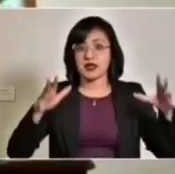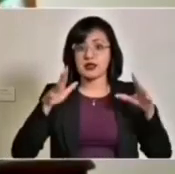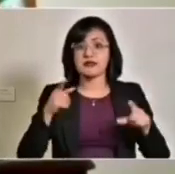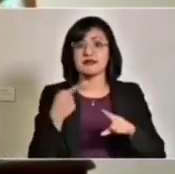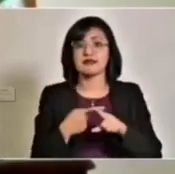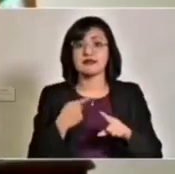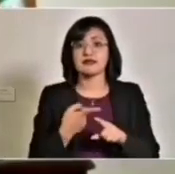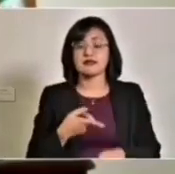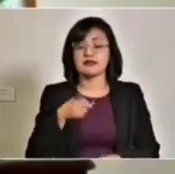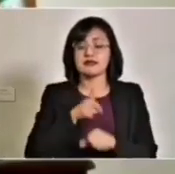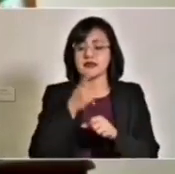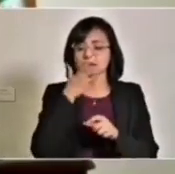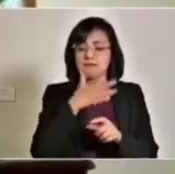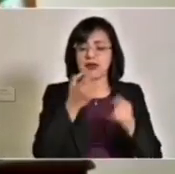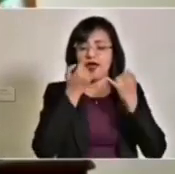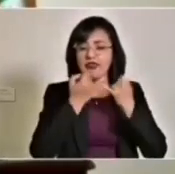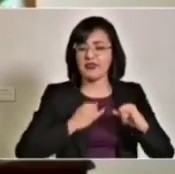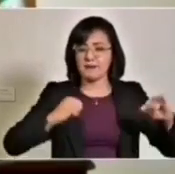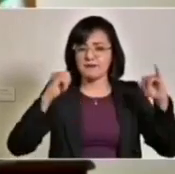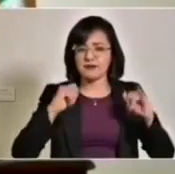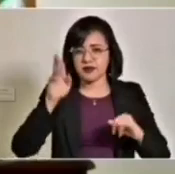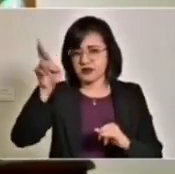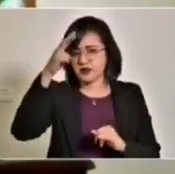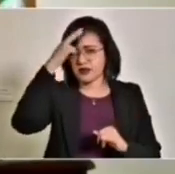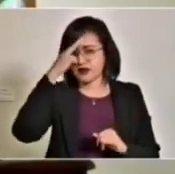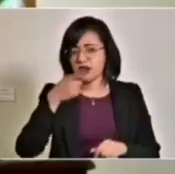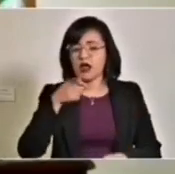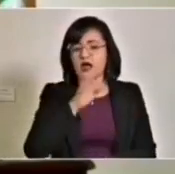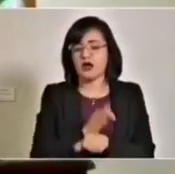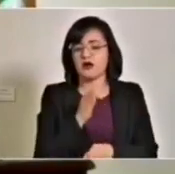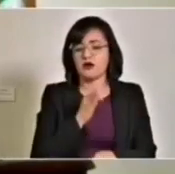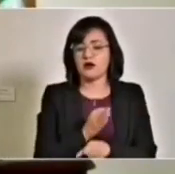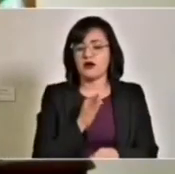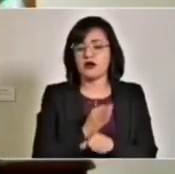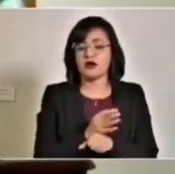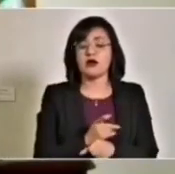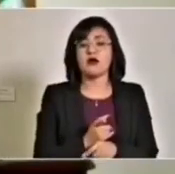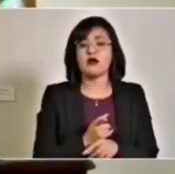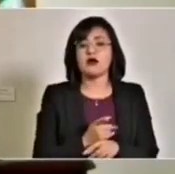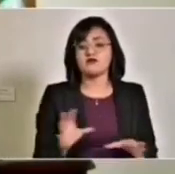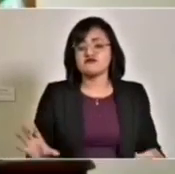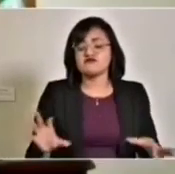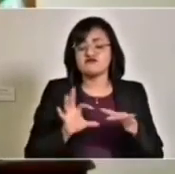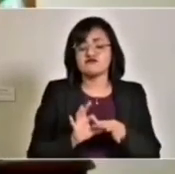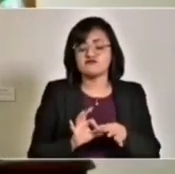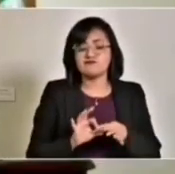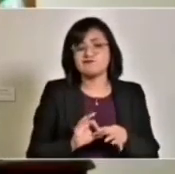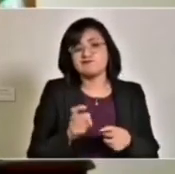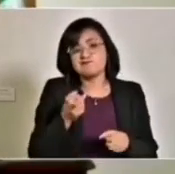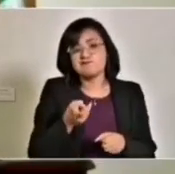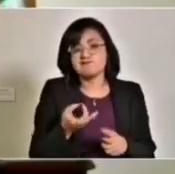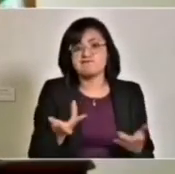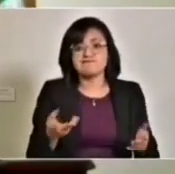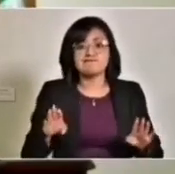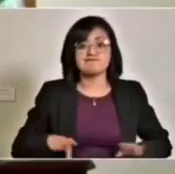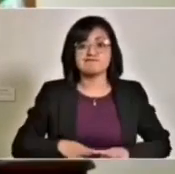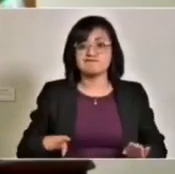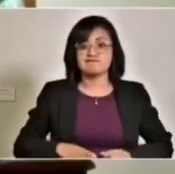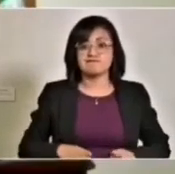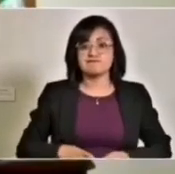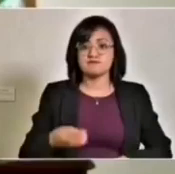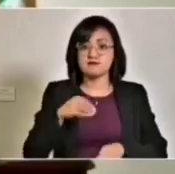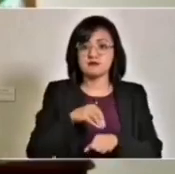ceremonia del grito de independencia, la cual en esta ocasión tendrá que ajustarse a los criterios